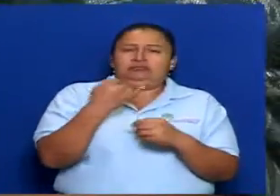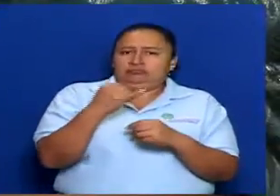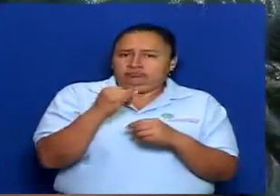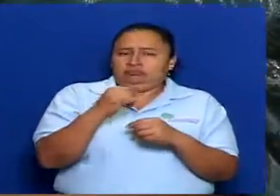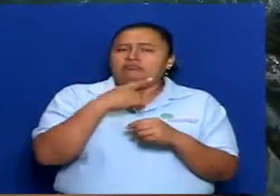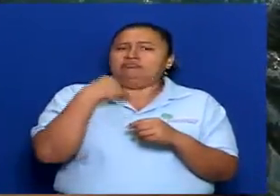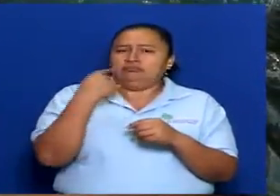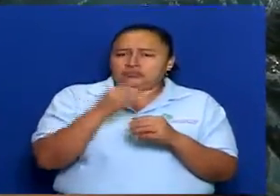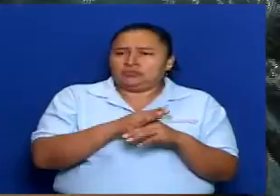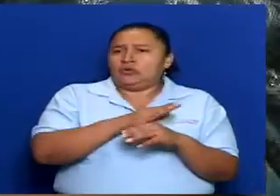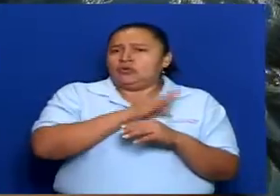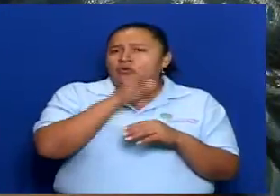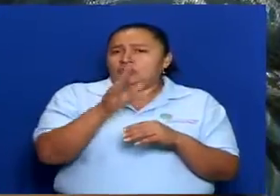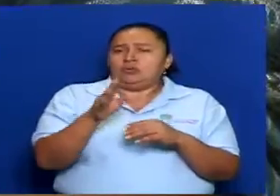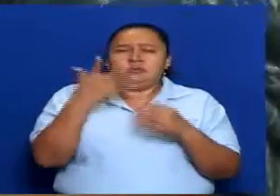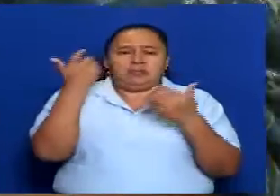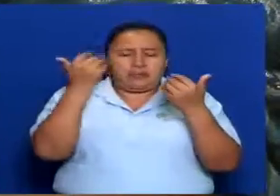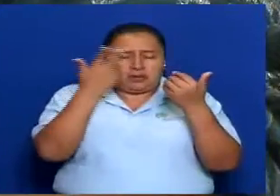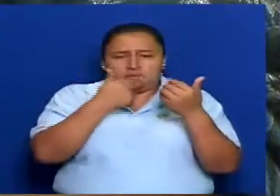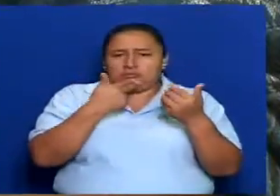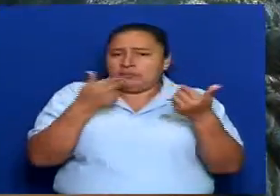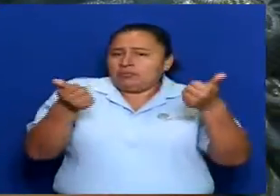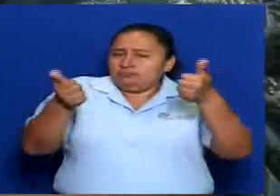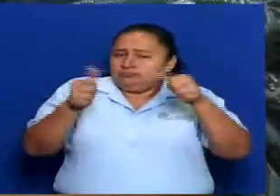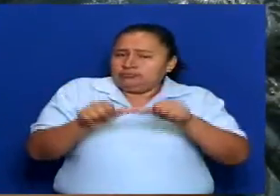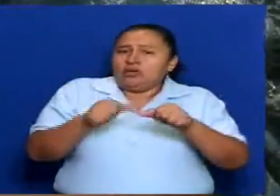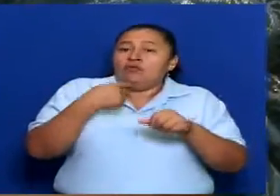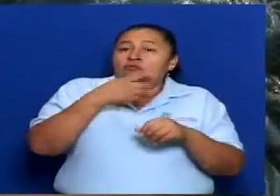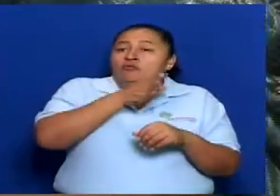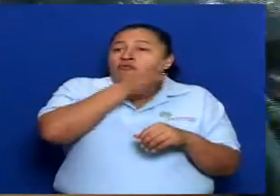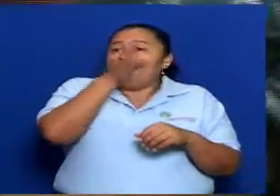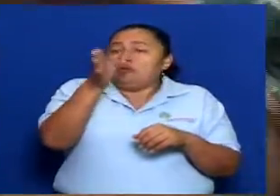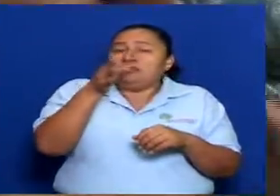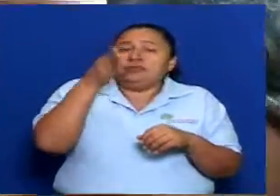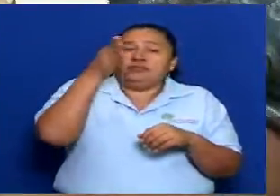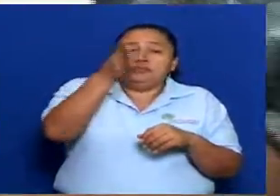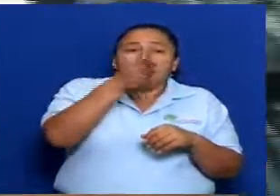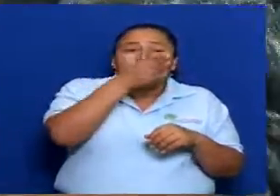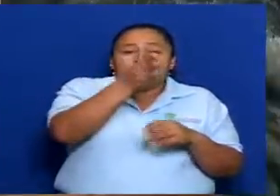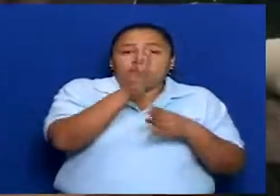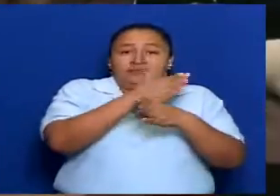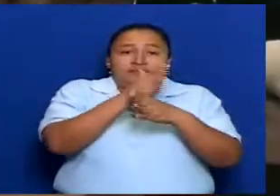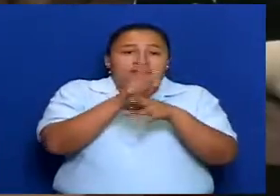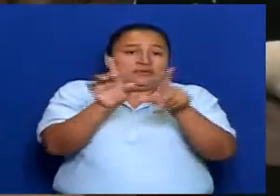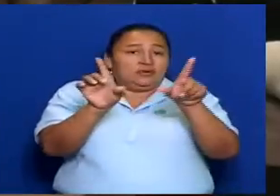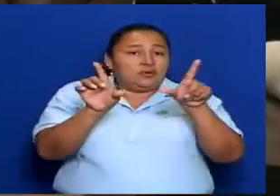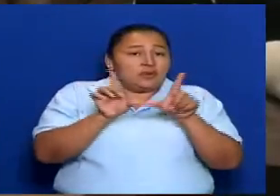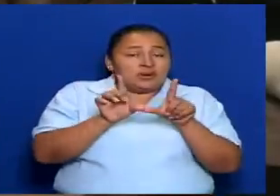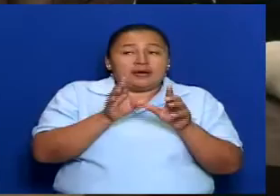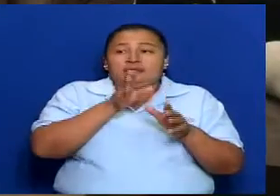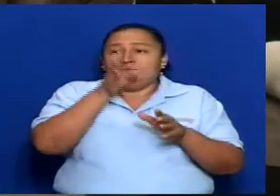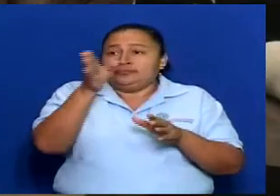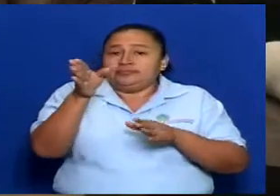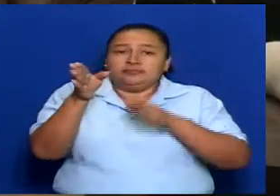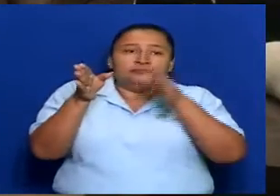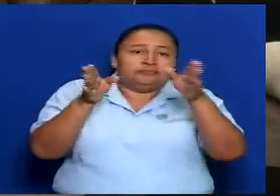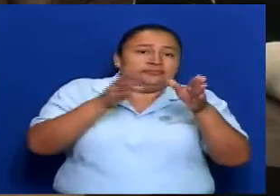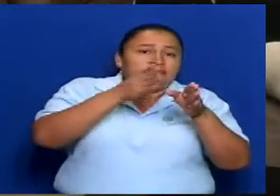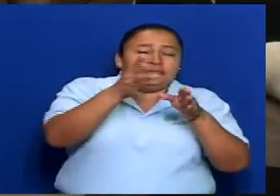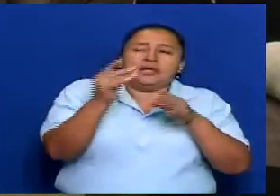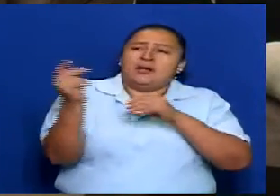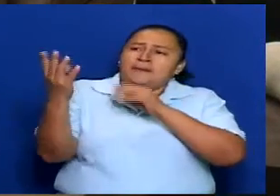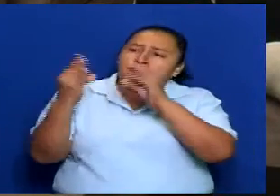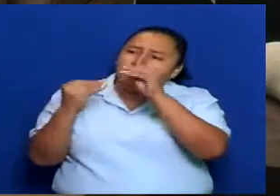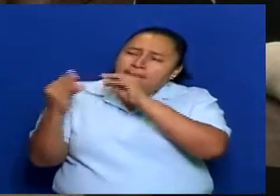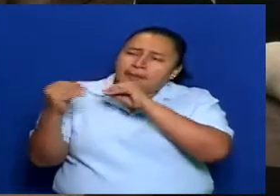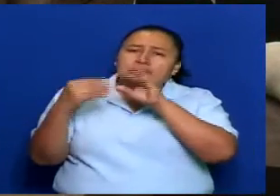Lo consultamos, consensuamos, porque fuimos en los diferentes territorios y fuimos conversando y